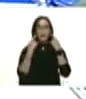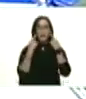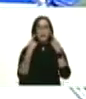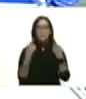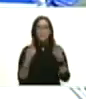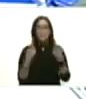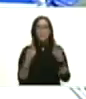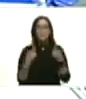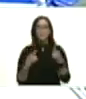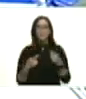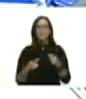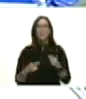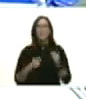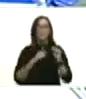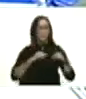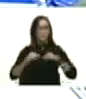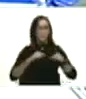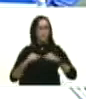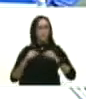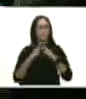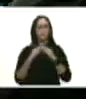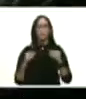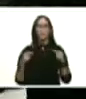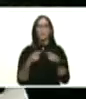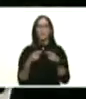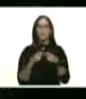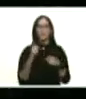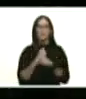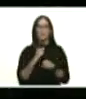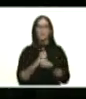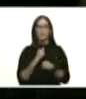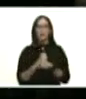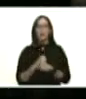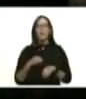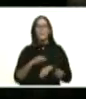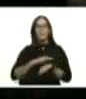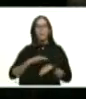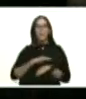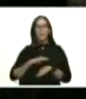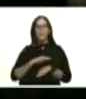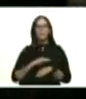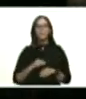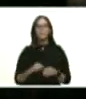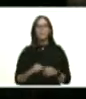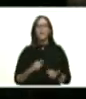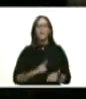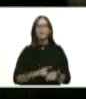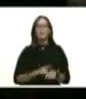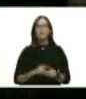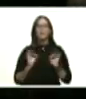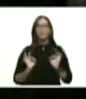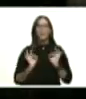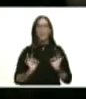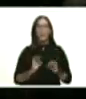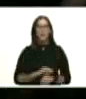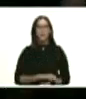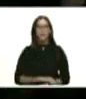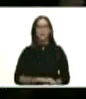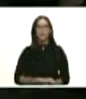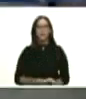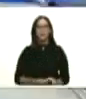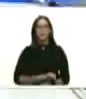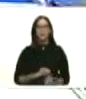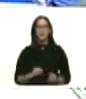coordinando todo el equipo de trabajo todos los ministros ministras en tiempo real para